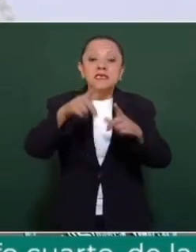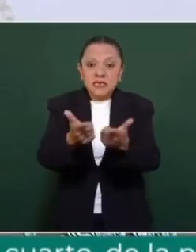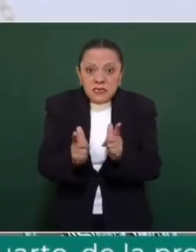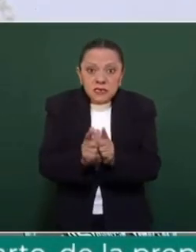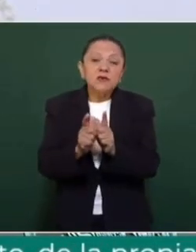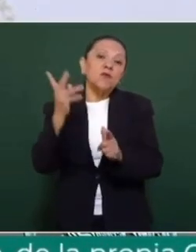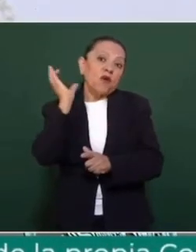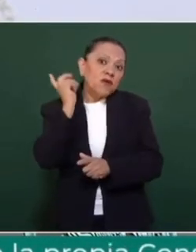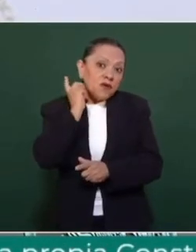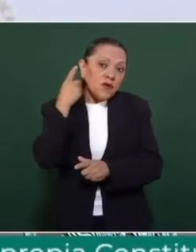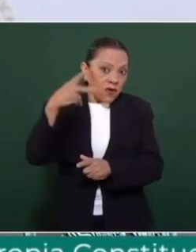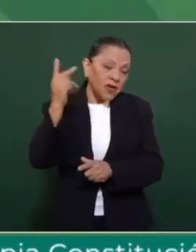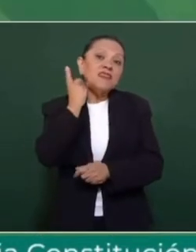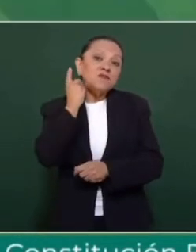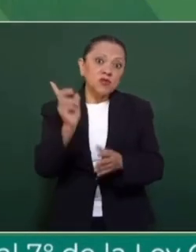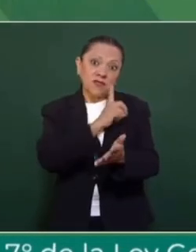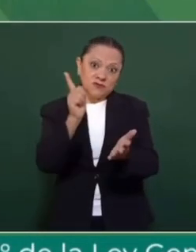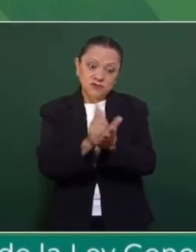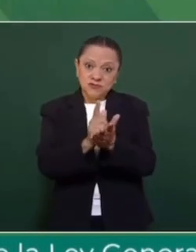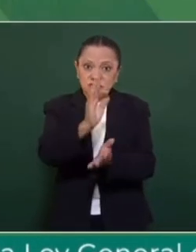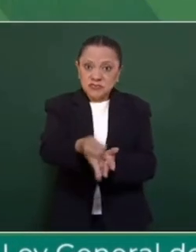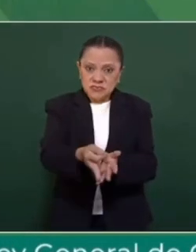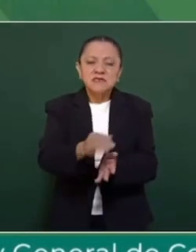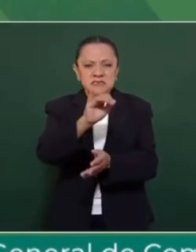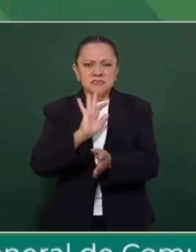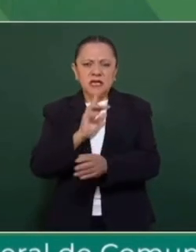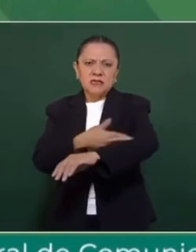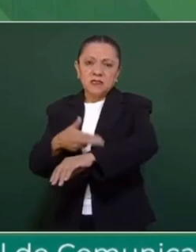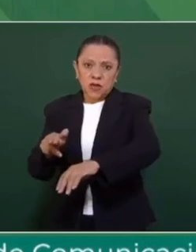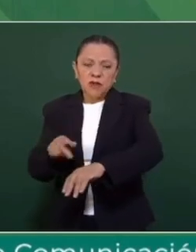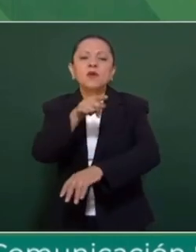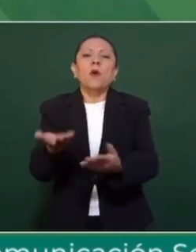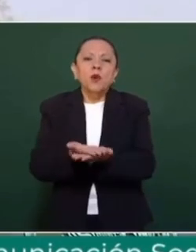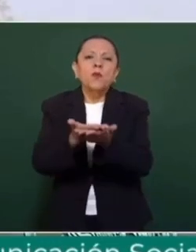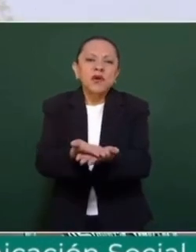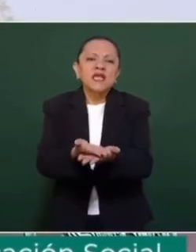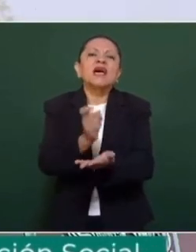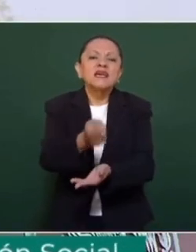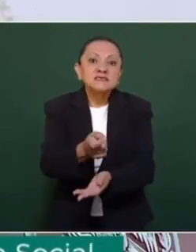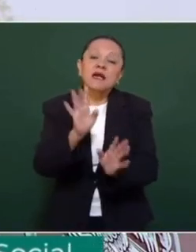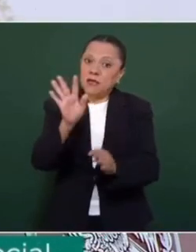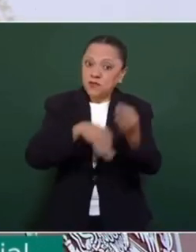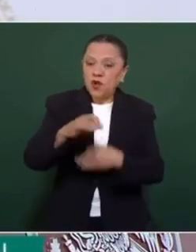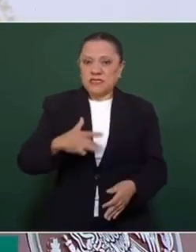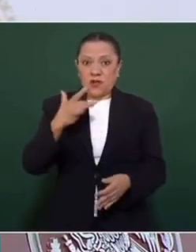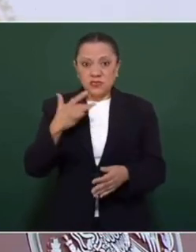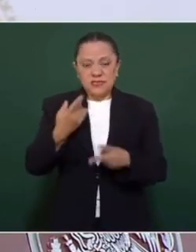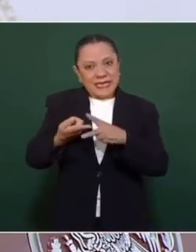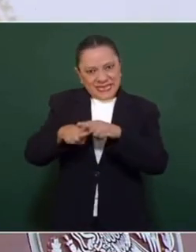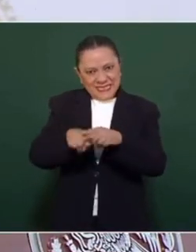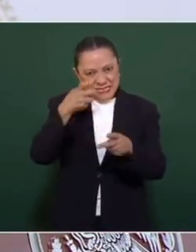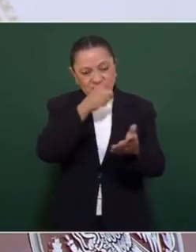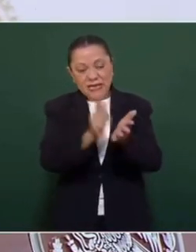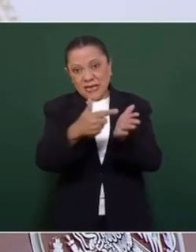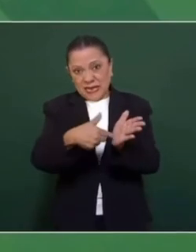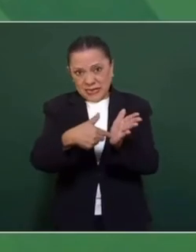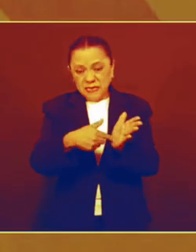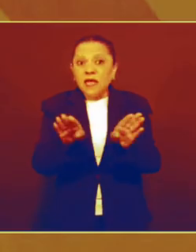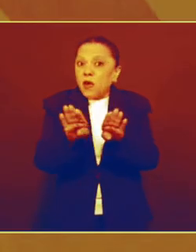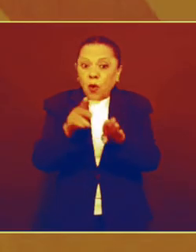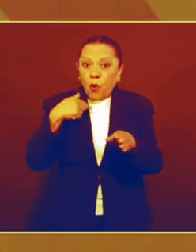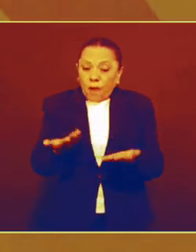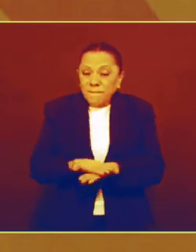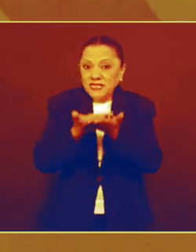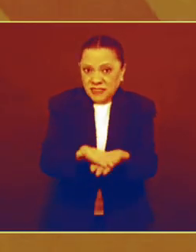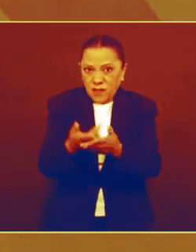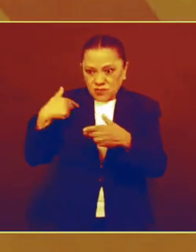son los que van a decidir. Mi propuesta es que se considere la iniciativa como la presentamos,